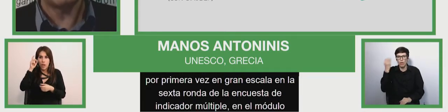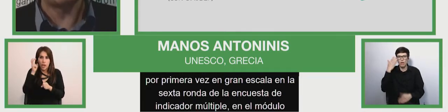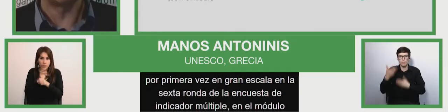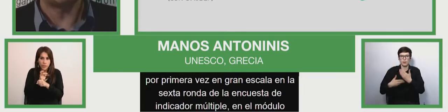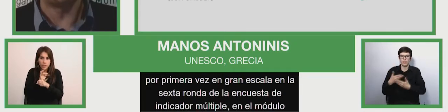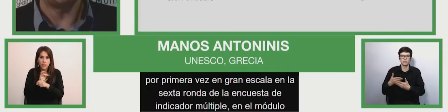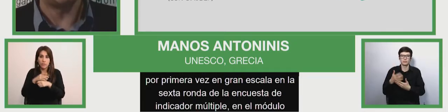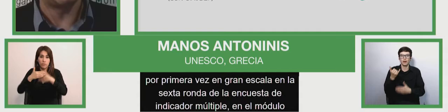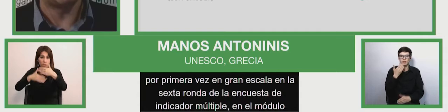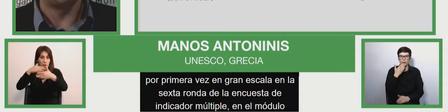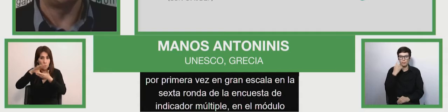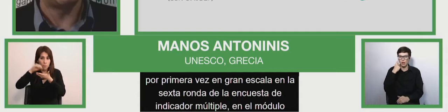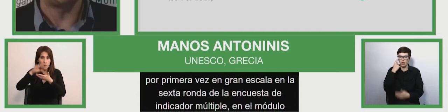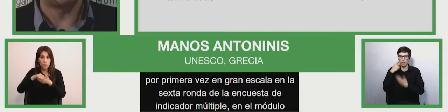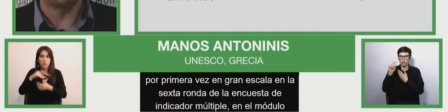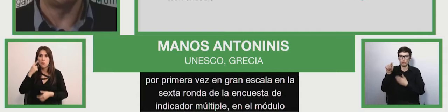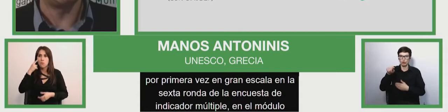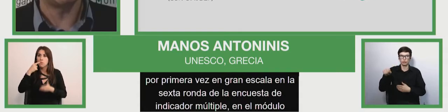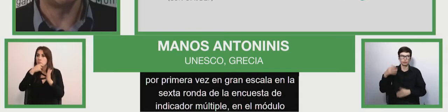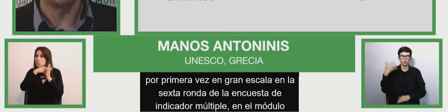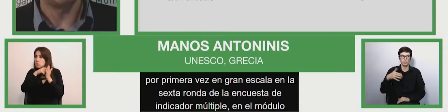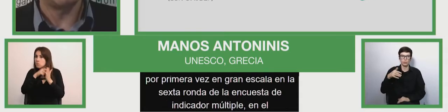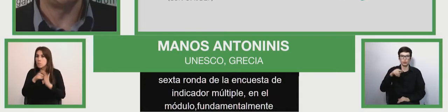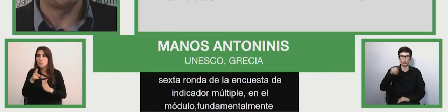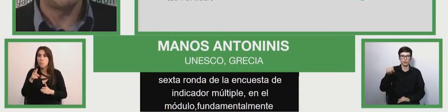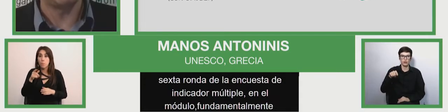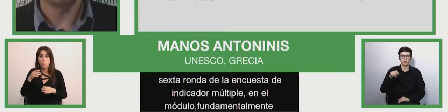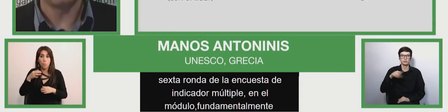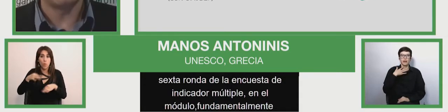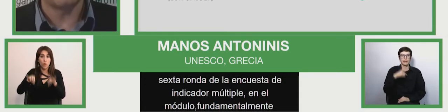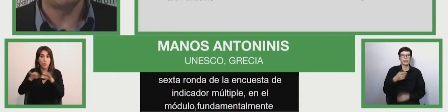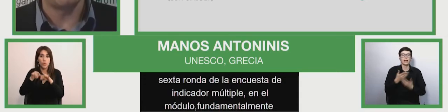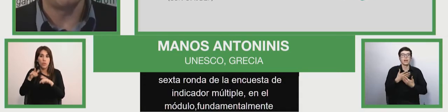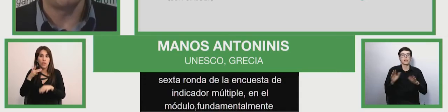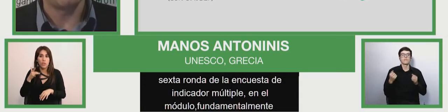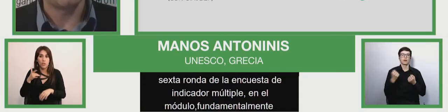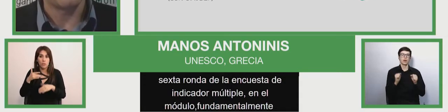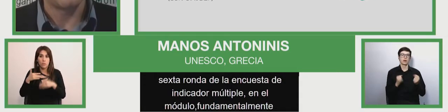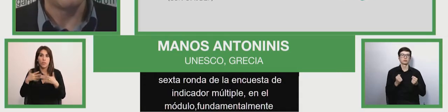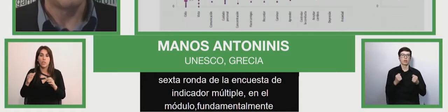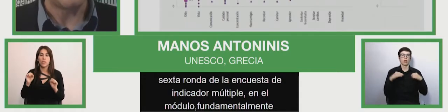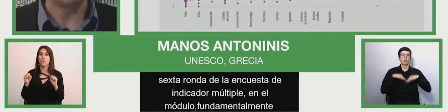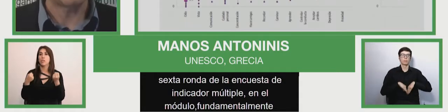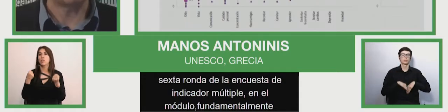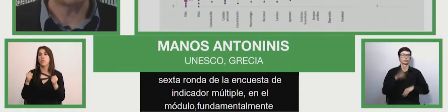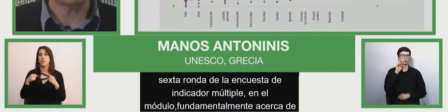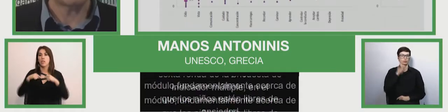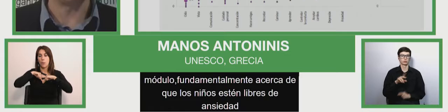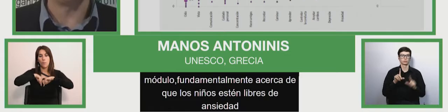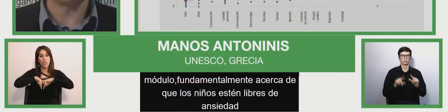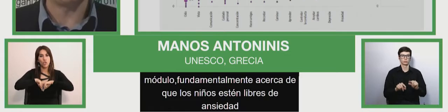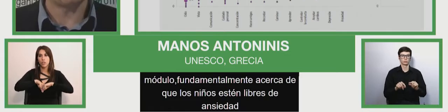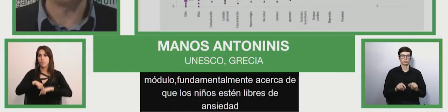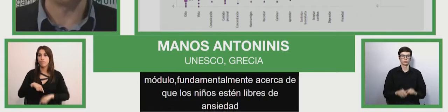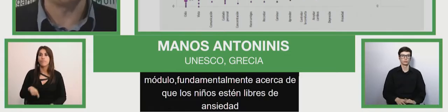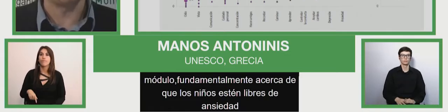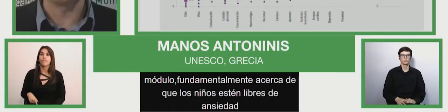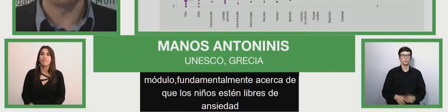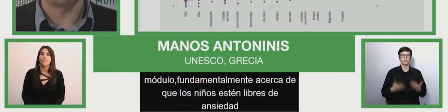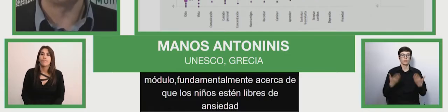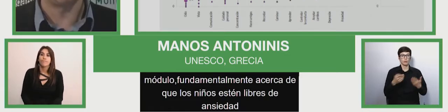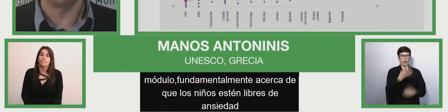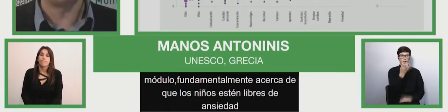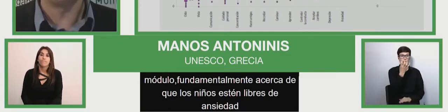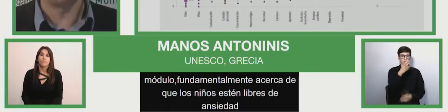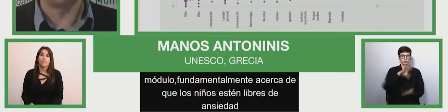reconoce la importancia de que los niños estén libres de ansiedad y depresión. En los 14 países donde